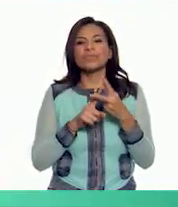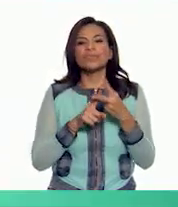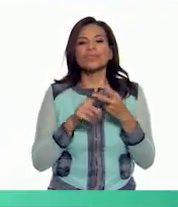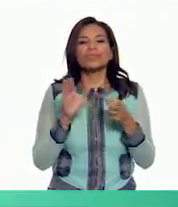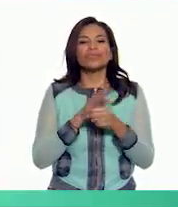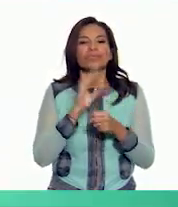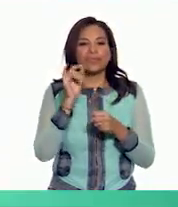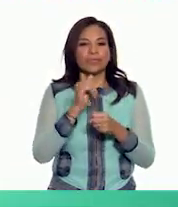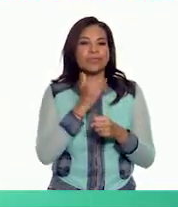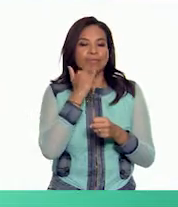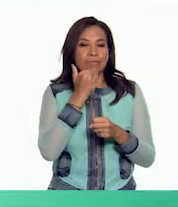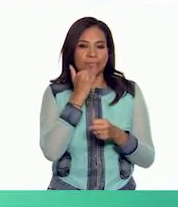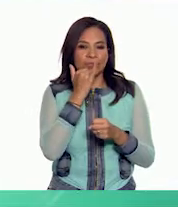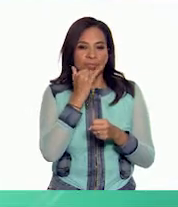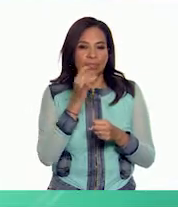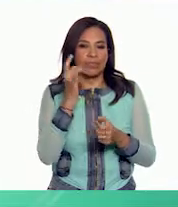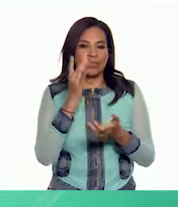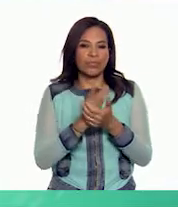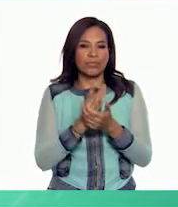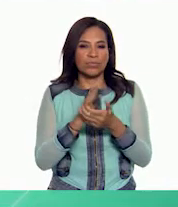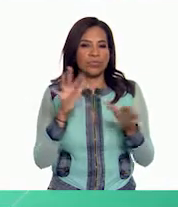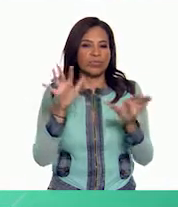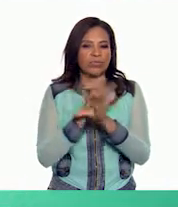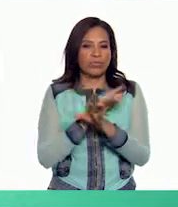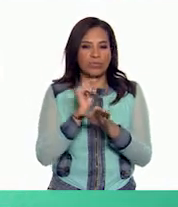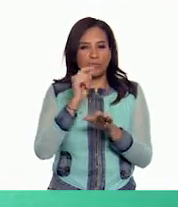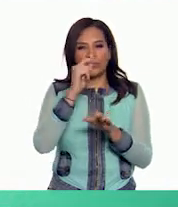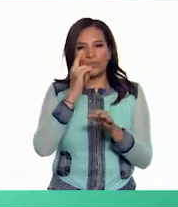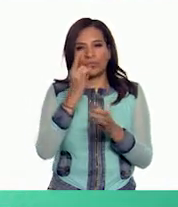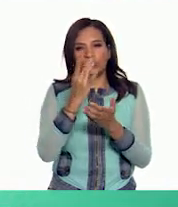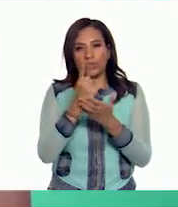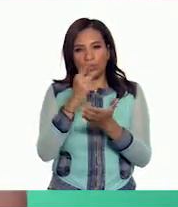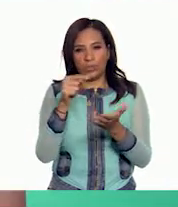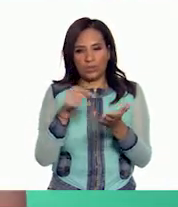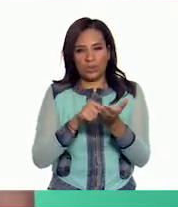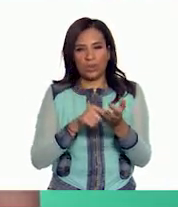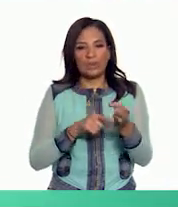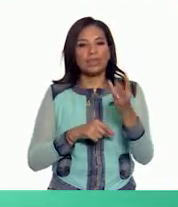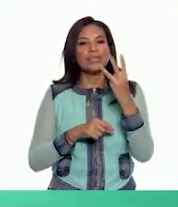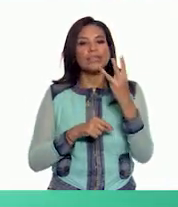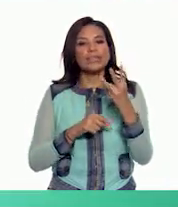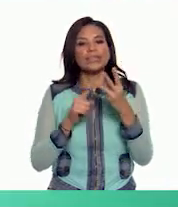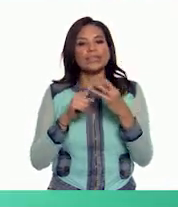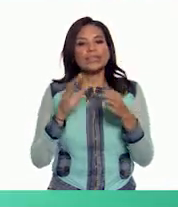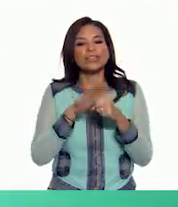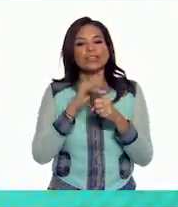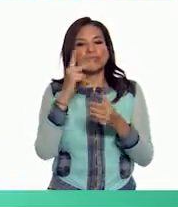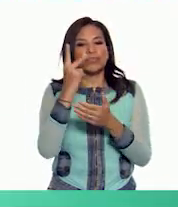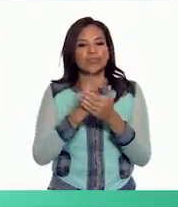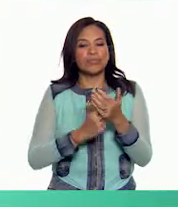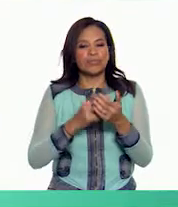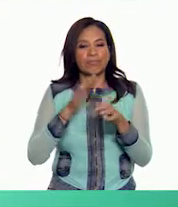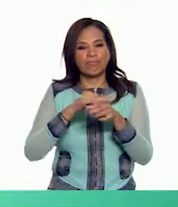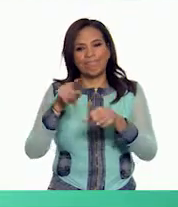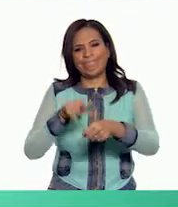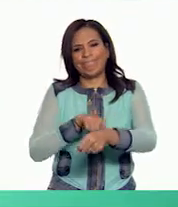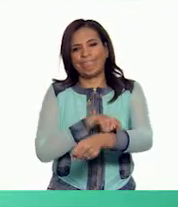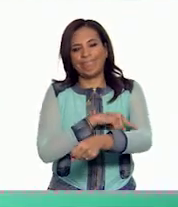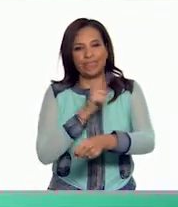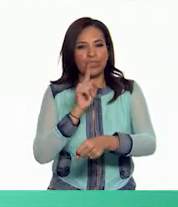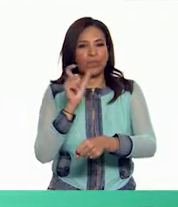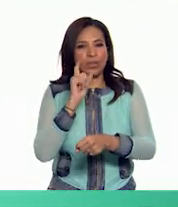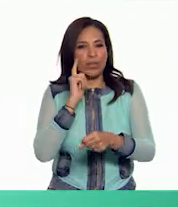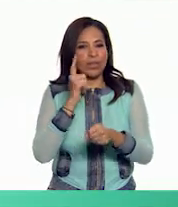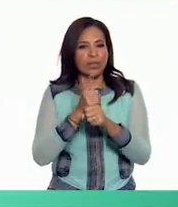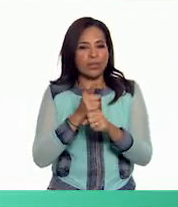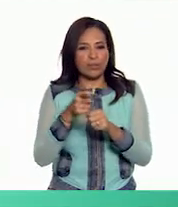porque si cometes un error solo tienes que cambiarlo en un solo lugar Y tercero porque el programa es menos largo una vez que